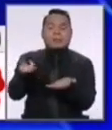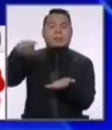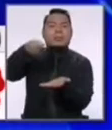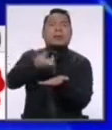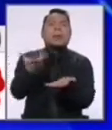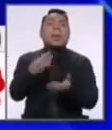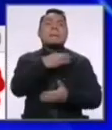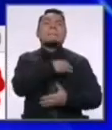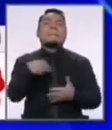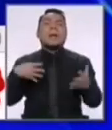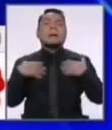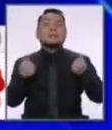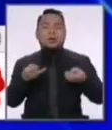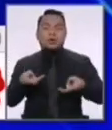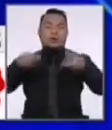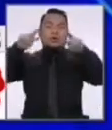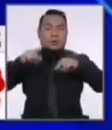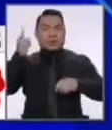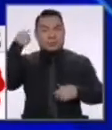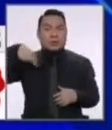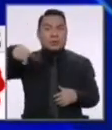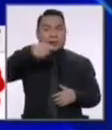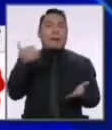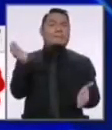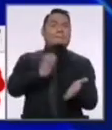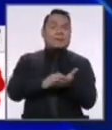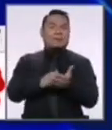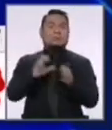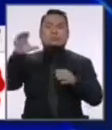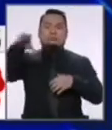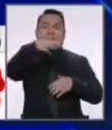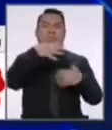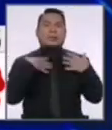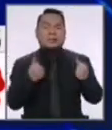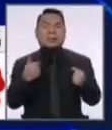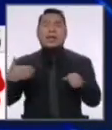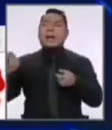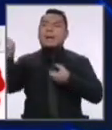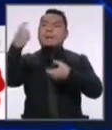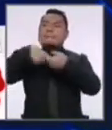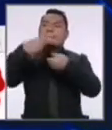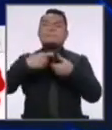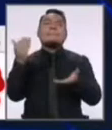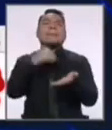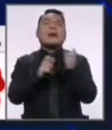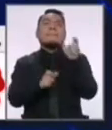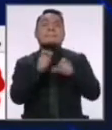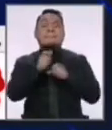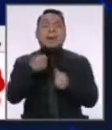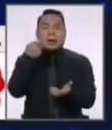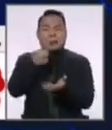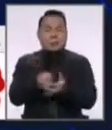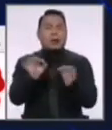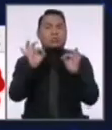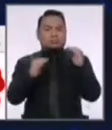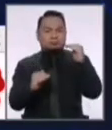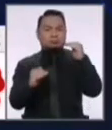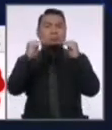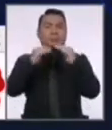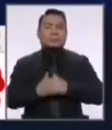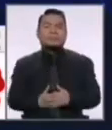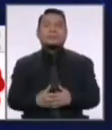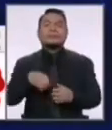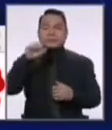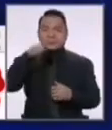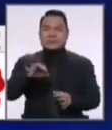en el Ministerio de Salud para que haya más puestos de salud, para que se contrate más personal, para que se les pague lo justo, para que